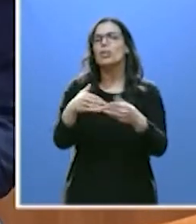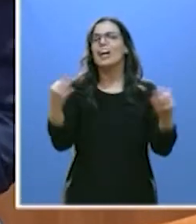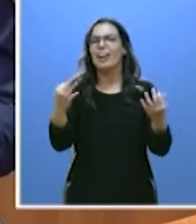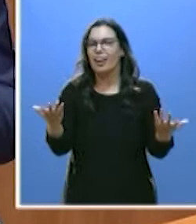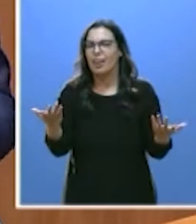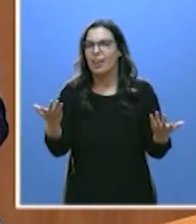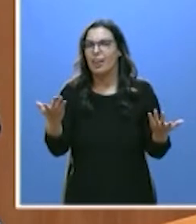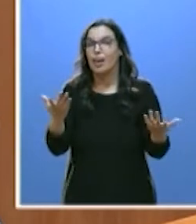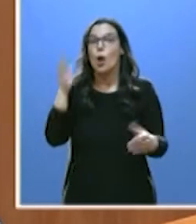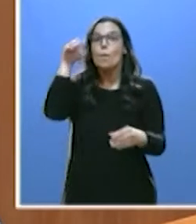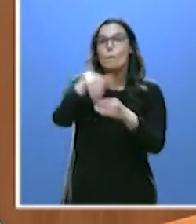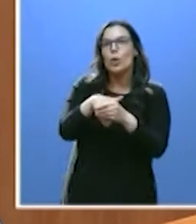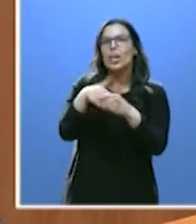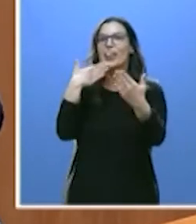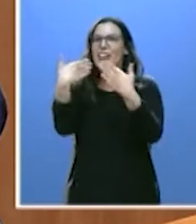Votó diálogo